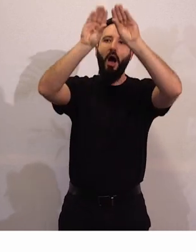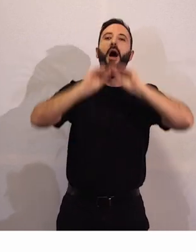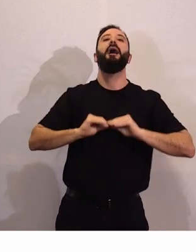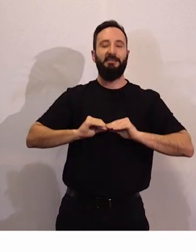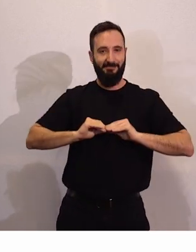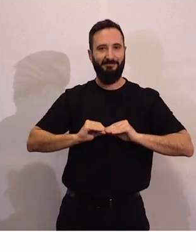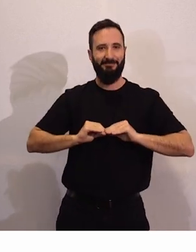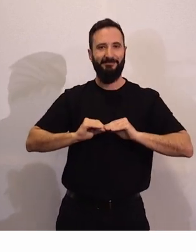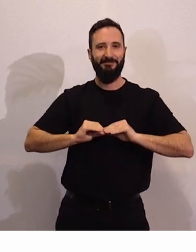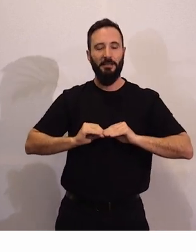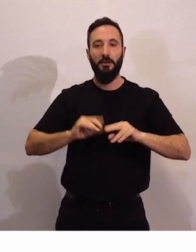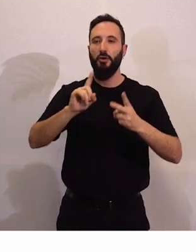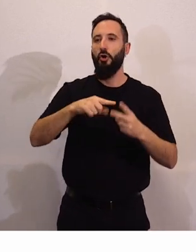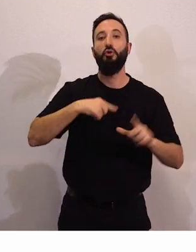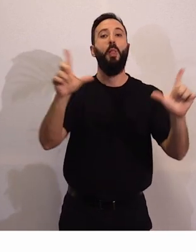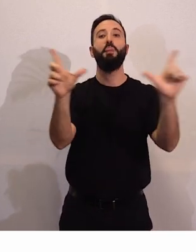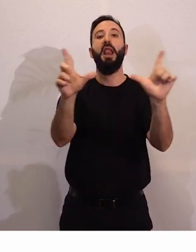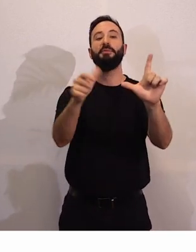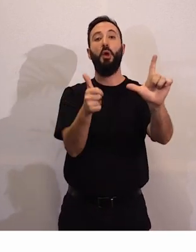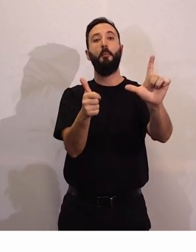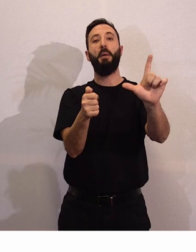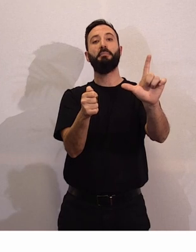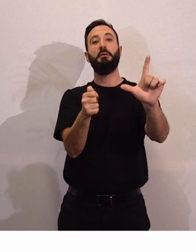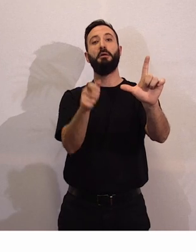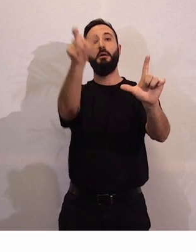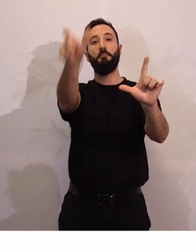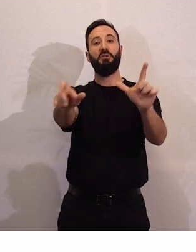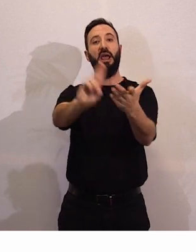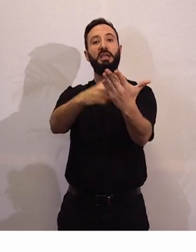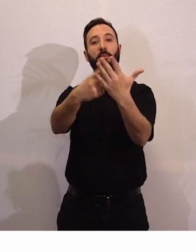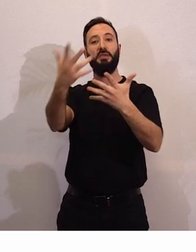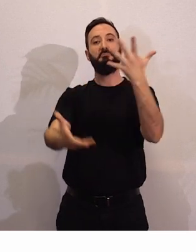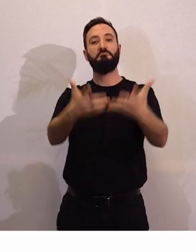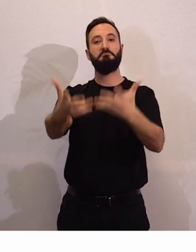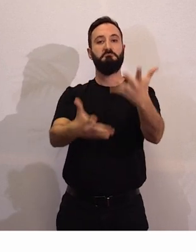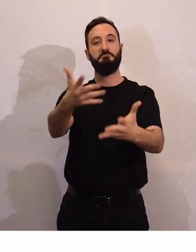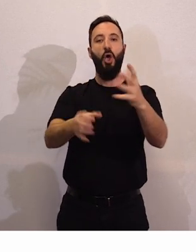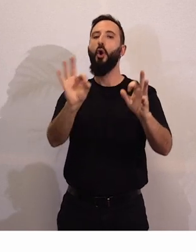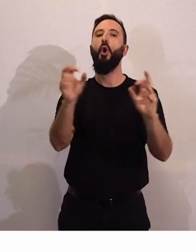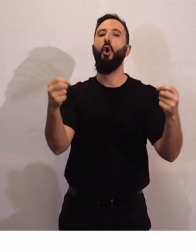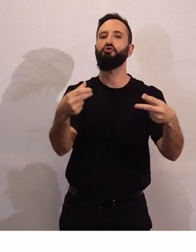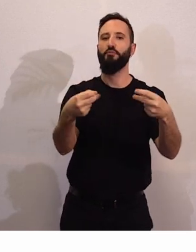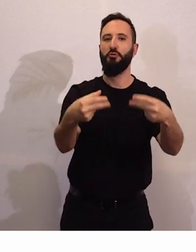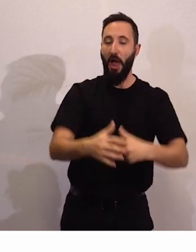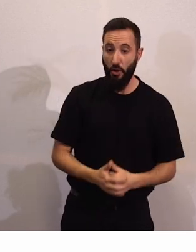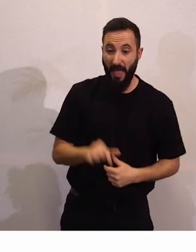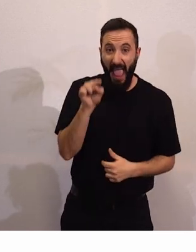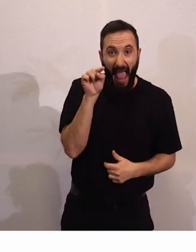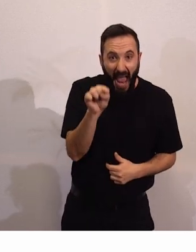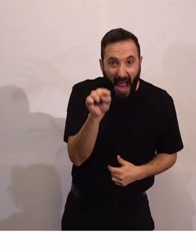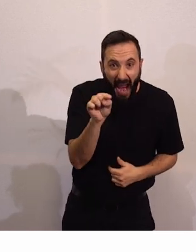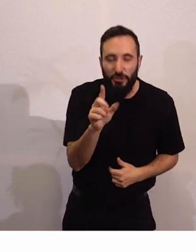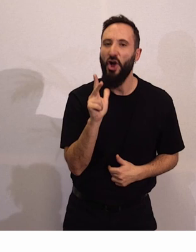que yo pueda poner la televisión y que en la televisión salga un intérprete o salga el subtitulado esos son los derechos